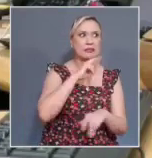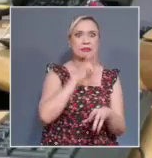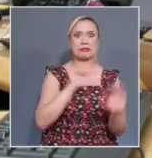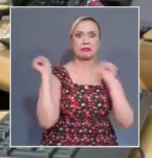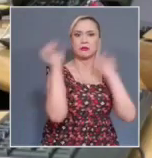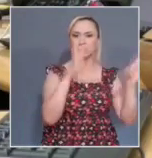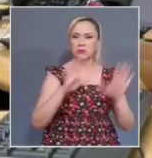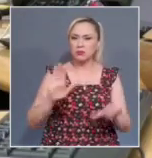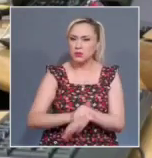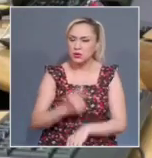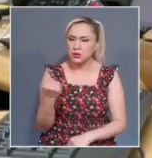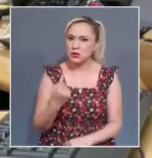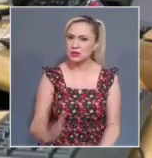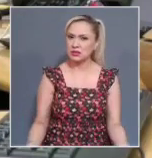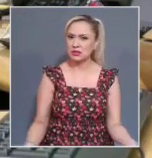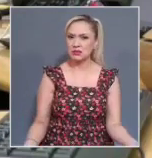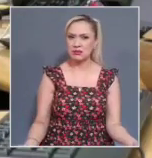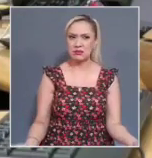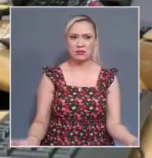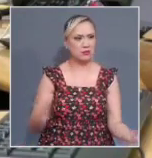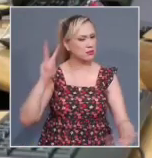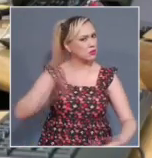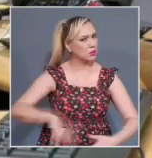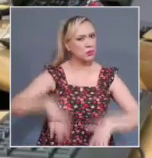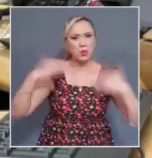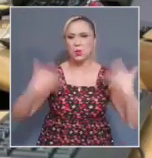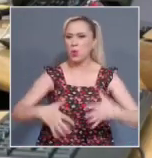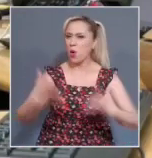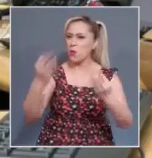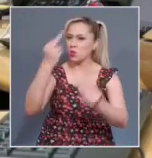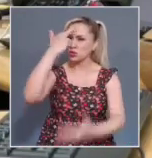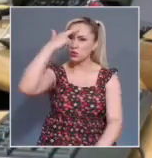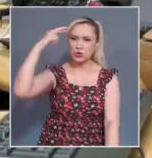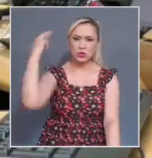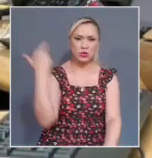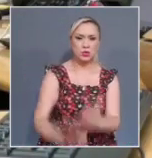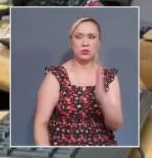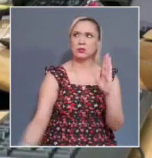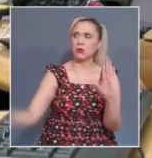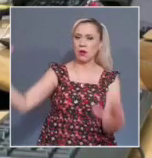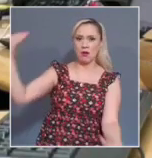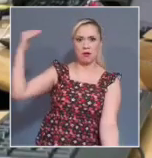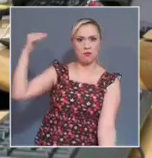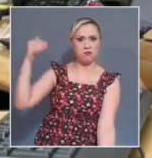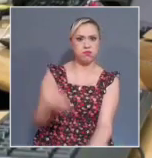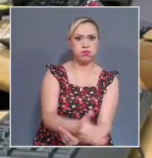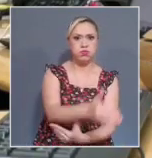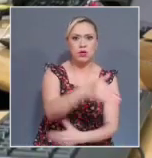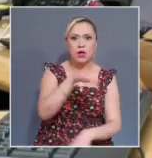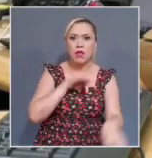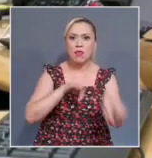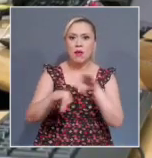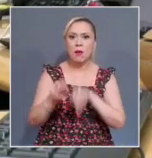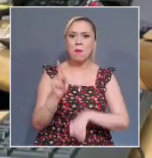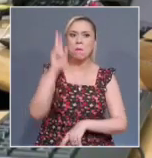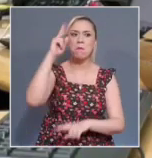serie de transgresiones a la independencia judicial, al quehacer jurisdiccional. Se enmarca además en